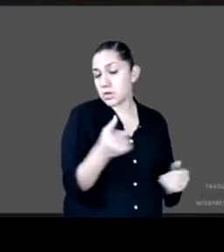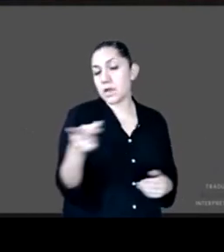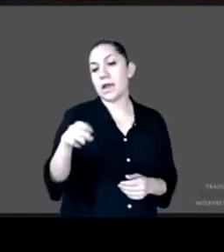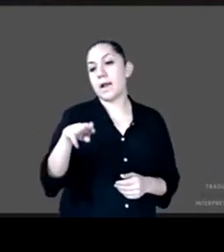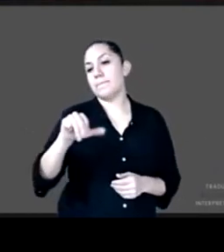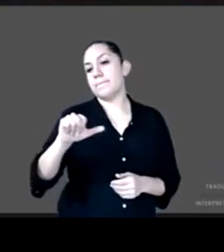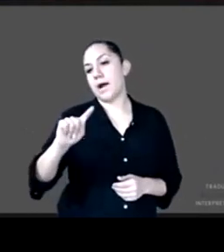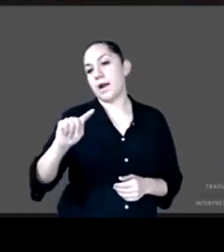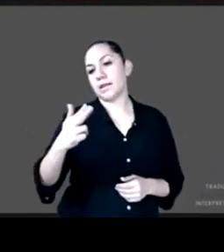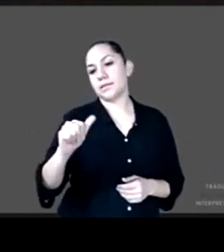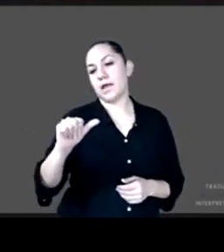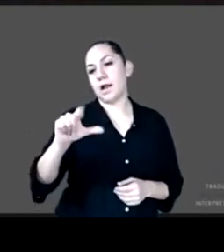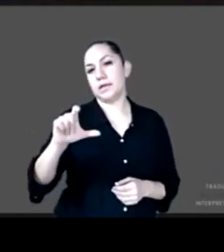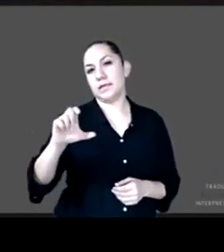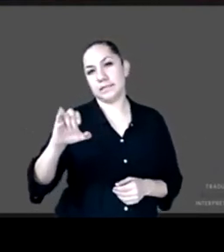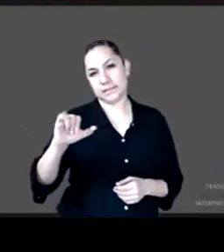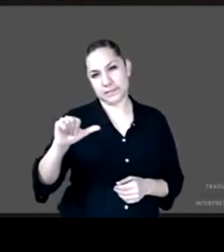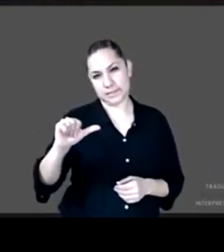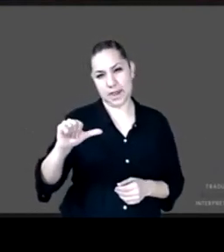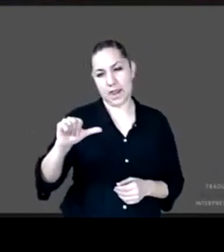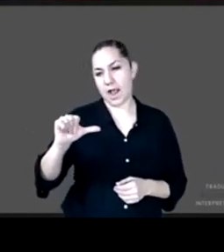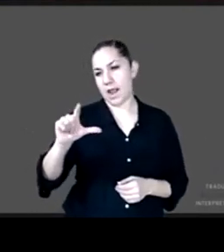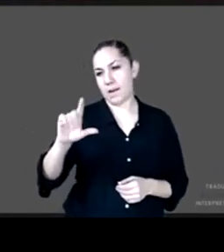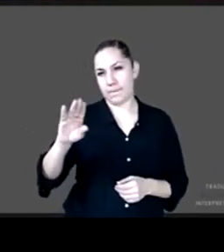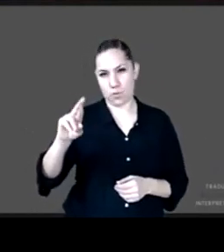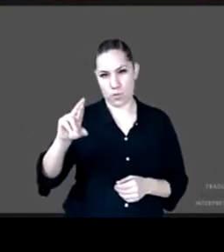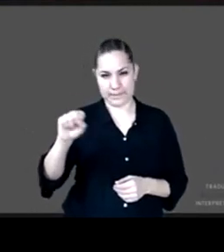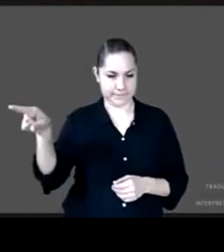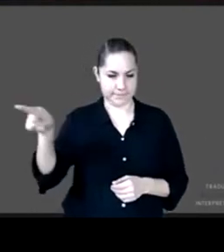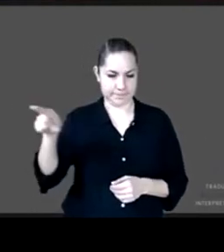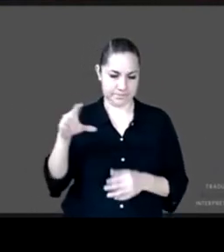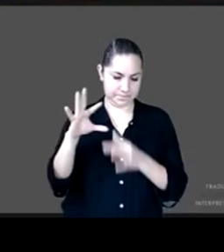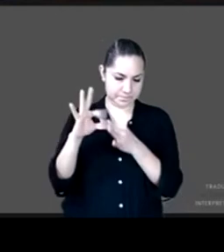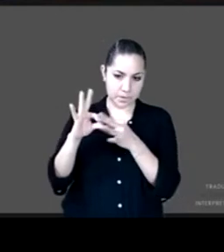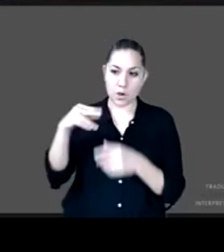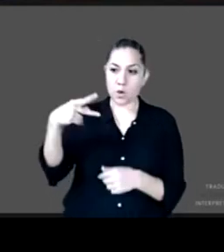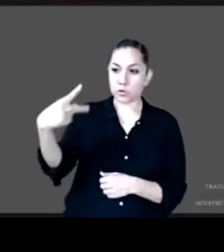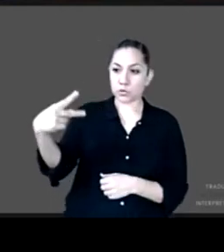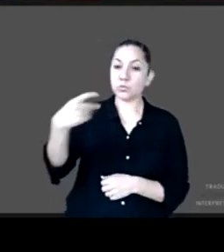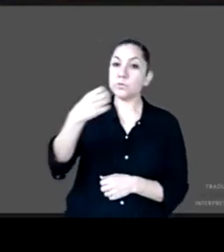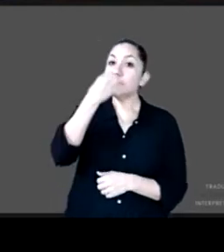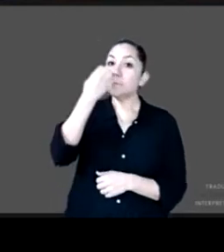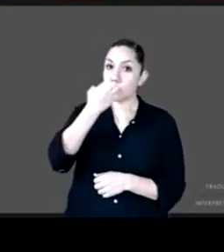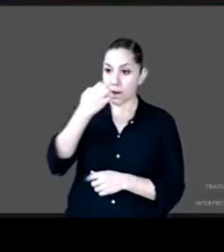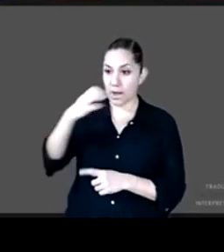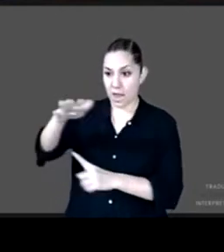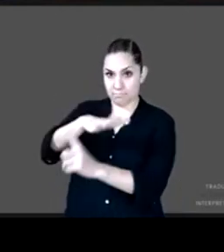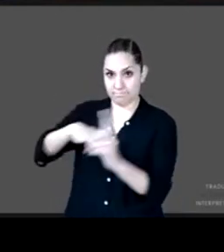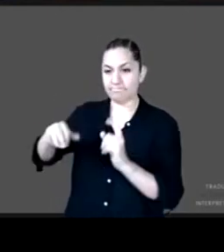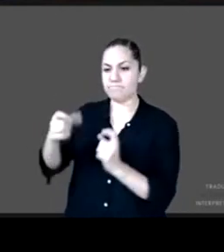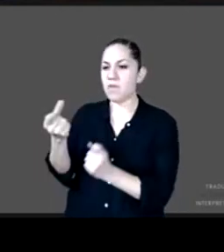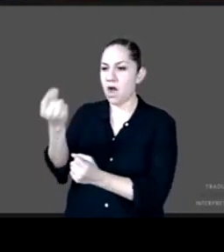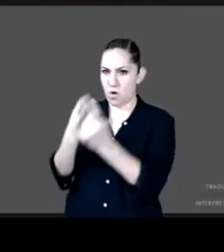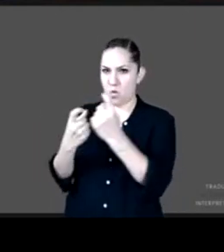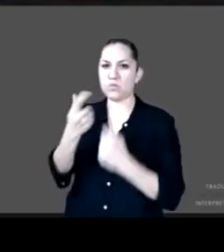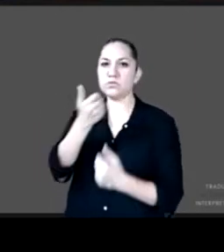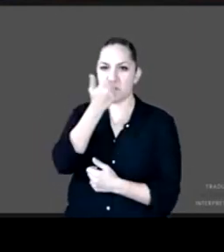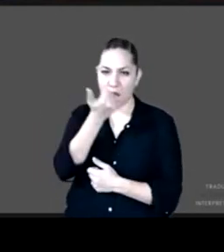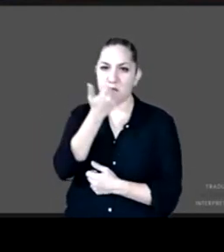en su escuela pues hay alumnos que trabajan y presentan ausentismo y bueno pues cómo forzar